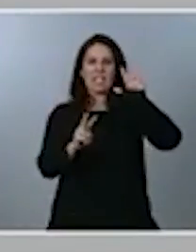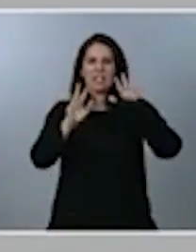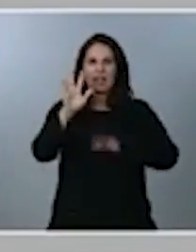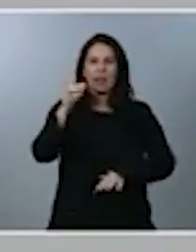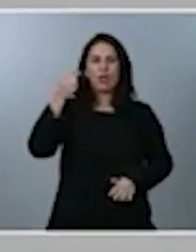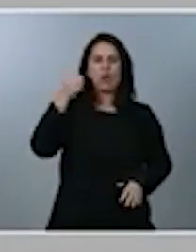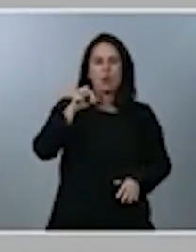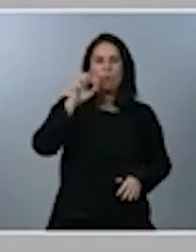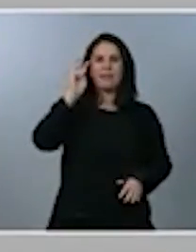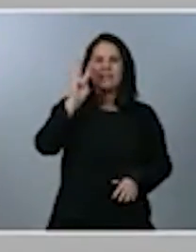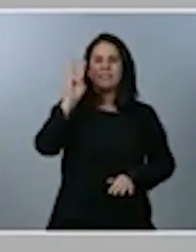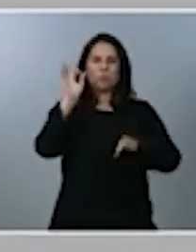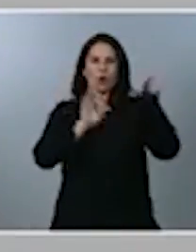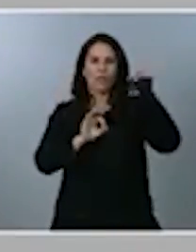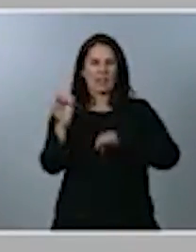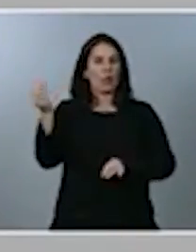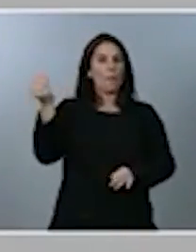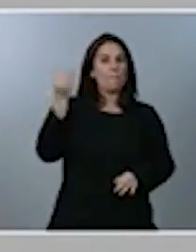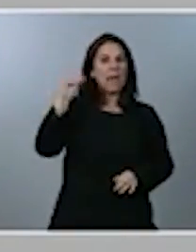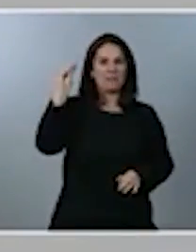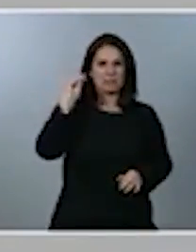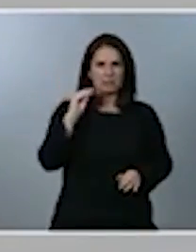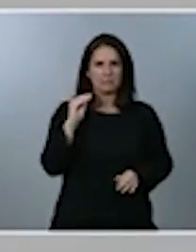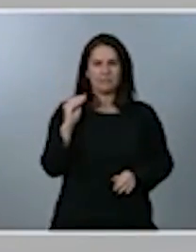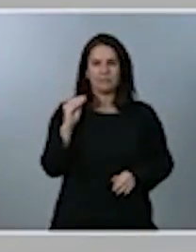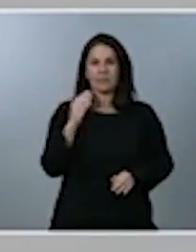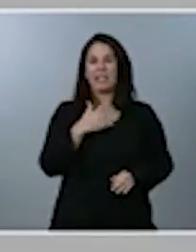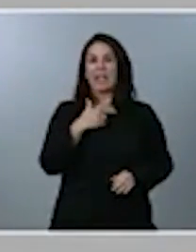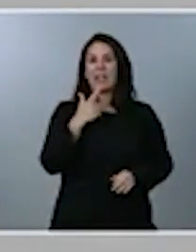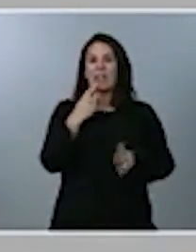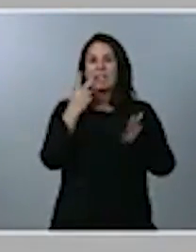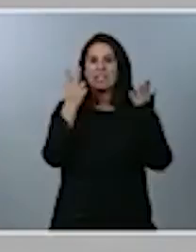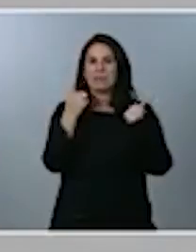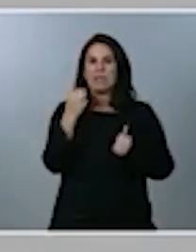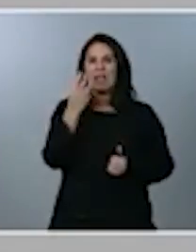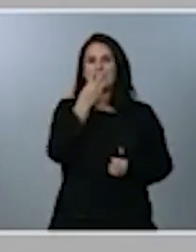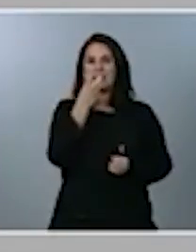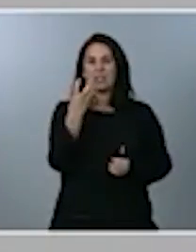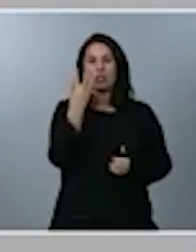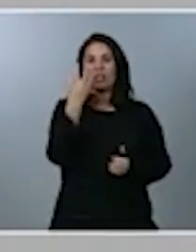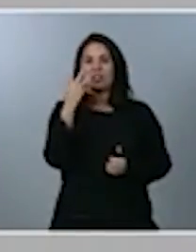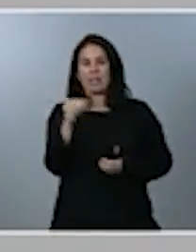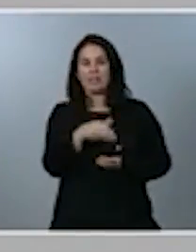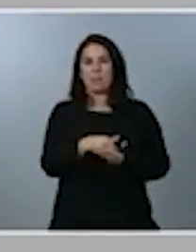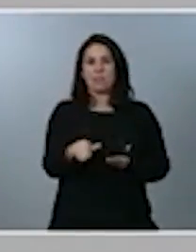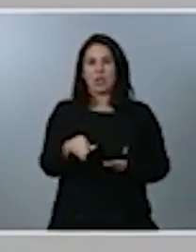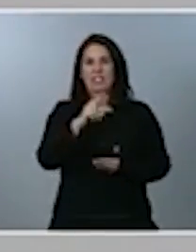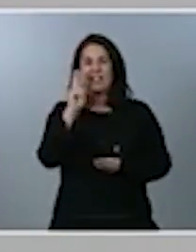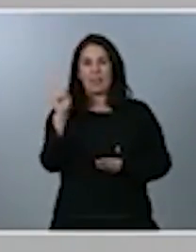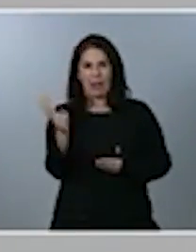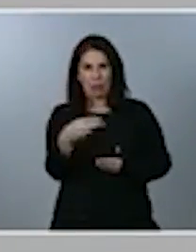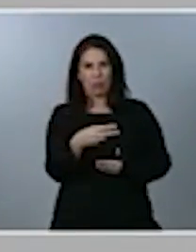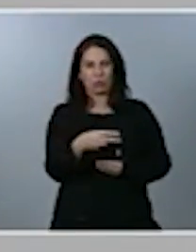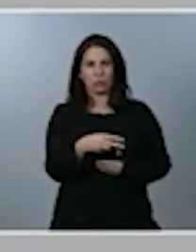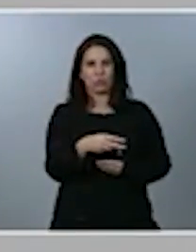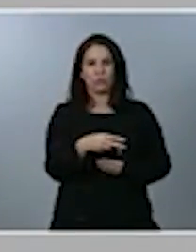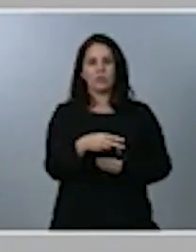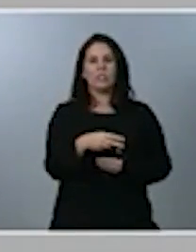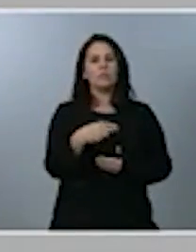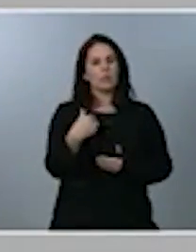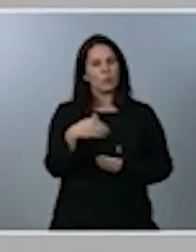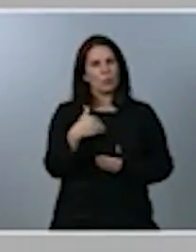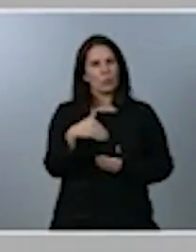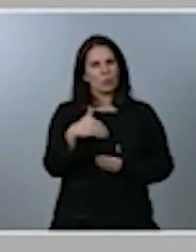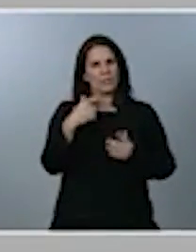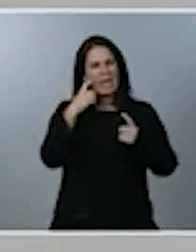más. Esto significa contar con 7.330 millones de euros y ha supuesto un esfuerzo de más de